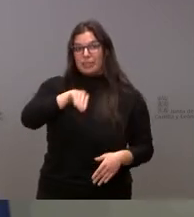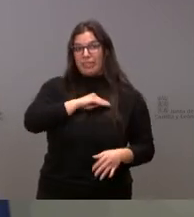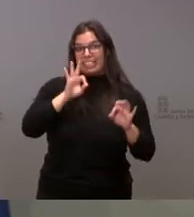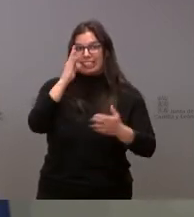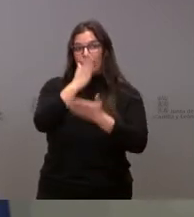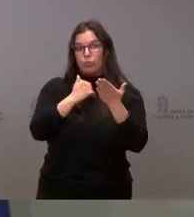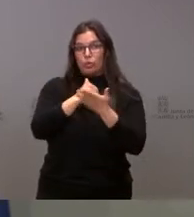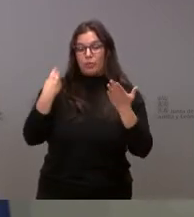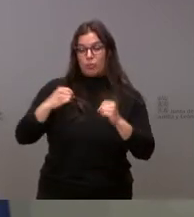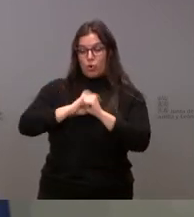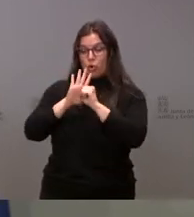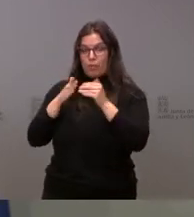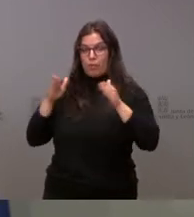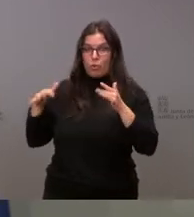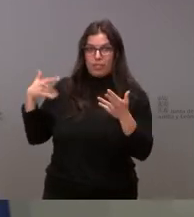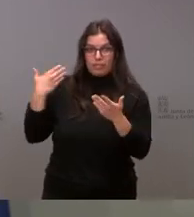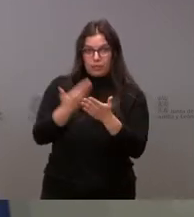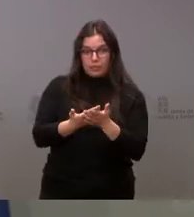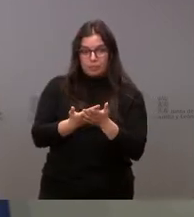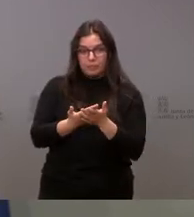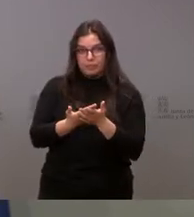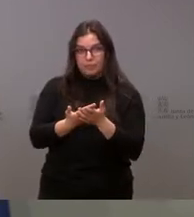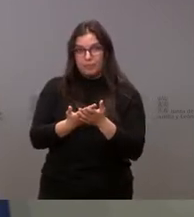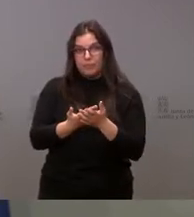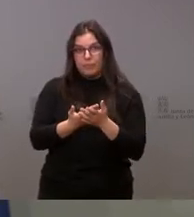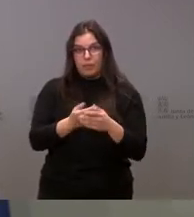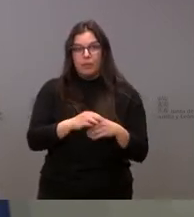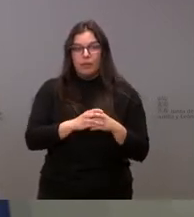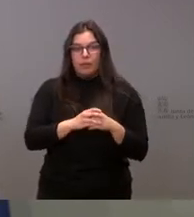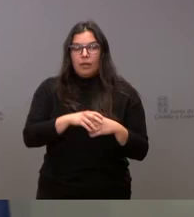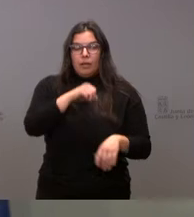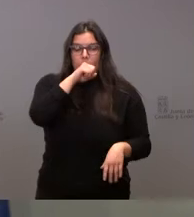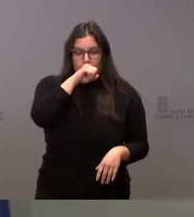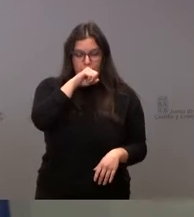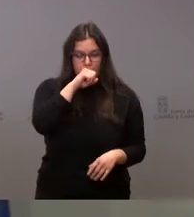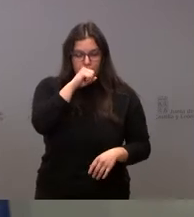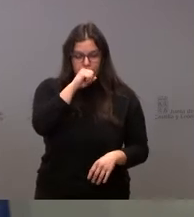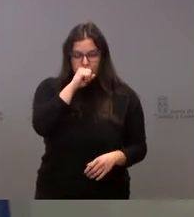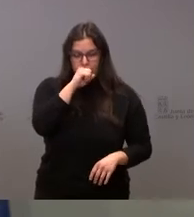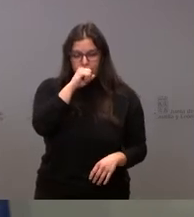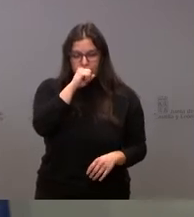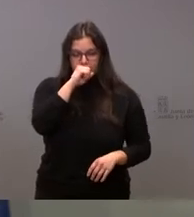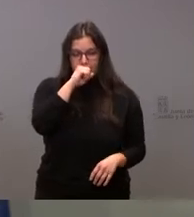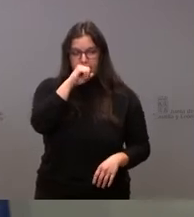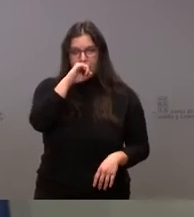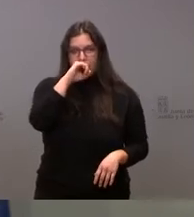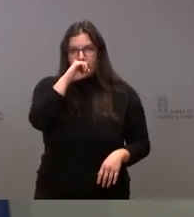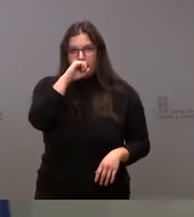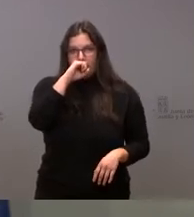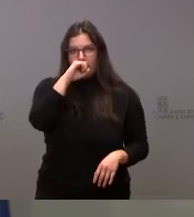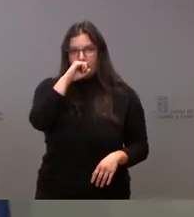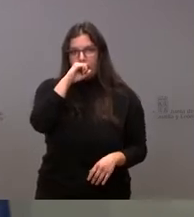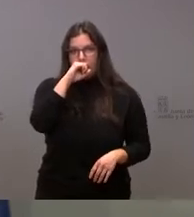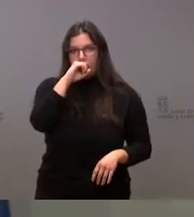desde el comienzo de la pandemia, desde el inicio del estado de alarma y que viene celebrándose con